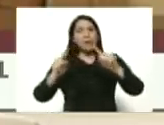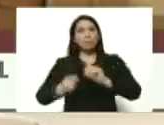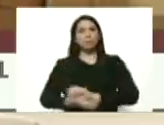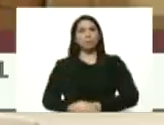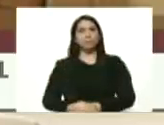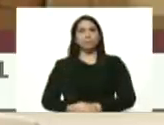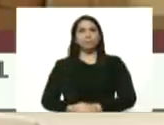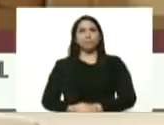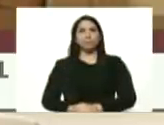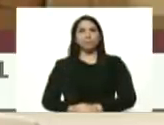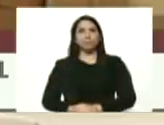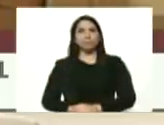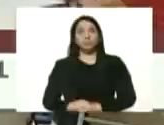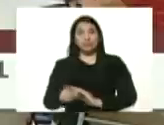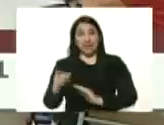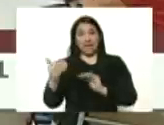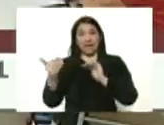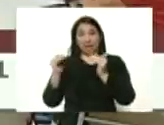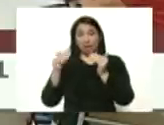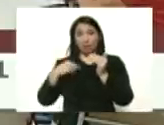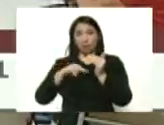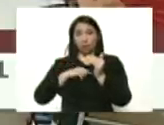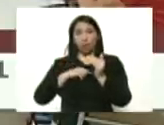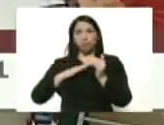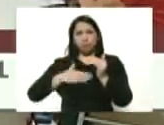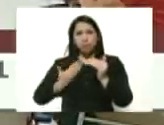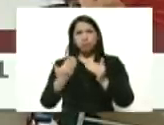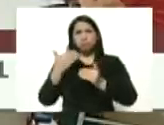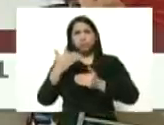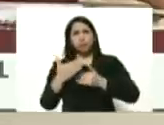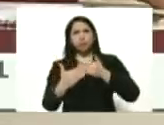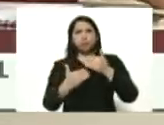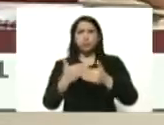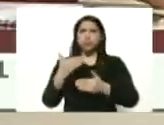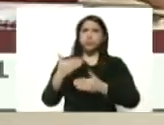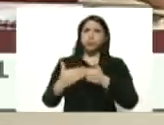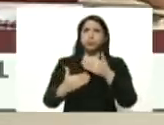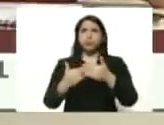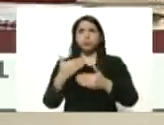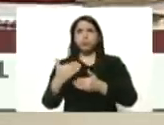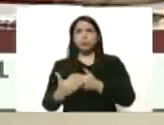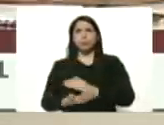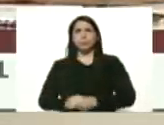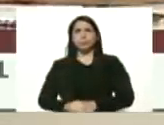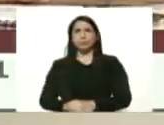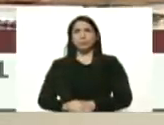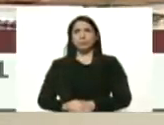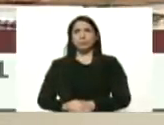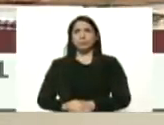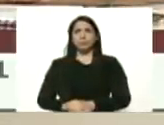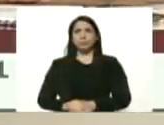en ese equilibrio podamos avanzar perdón